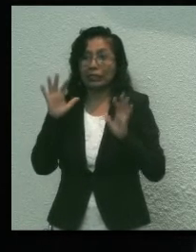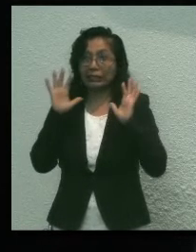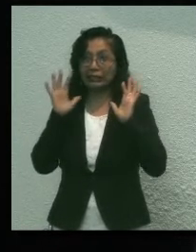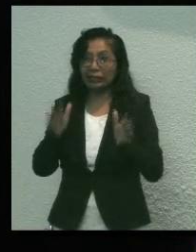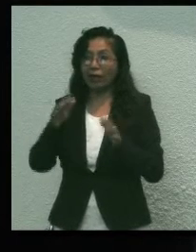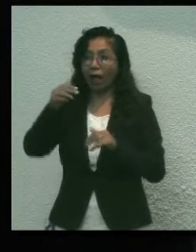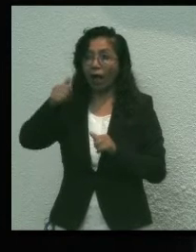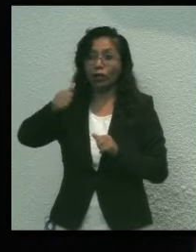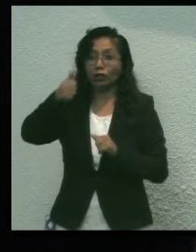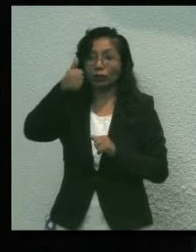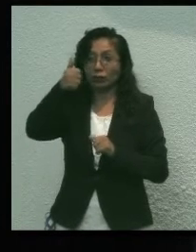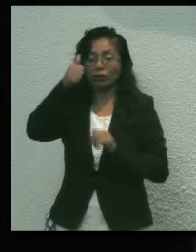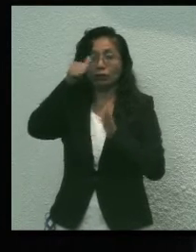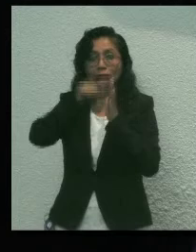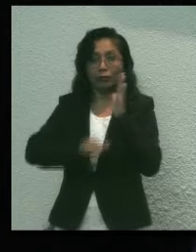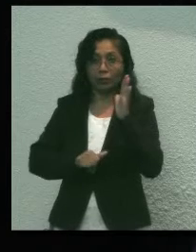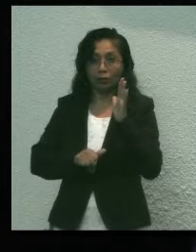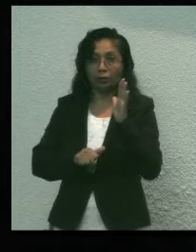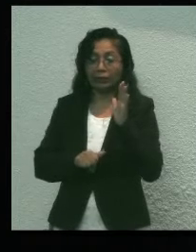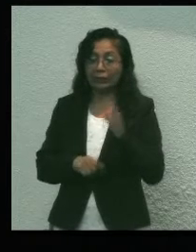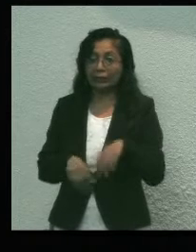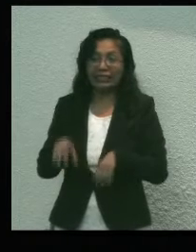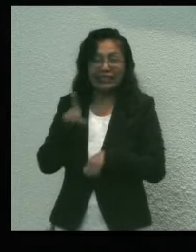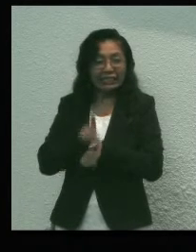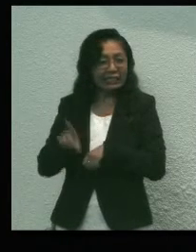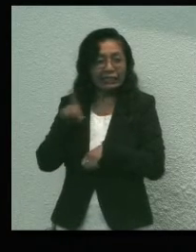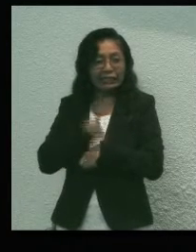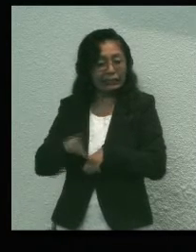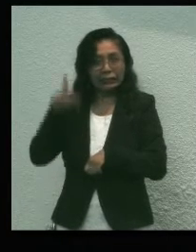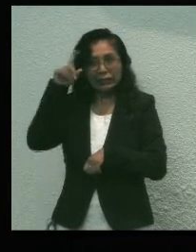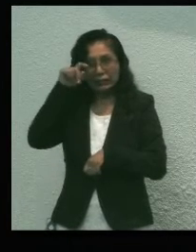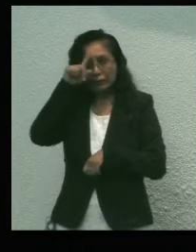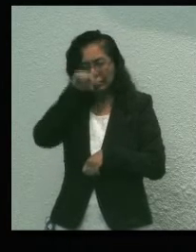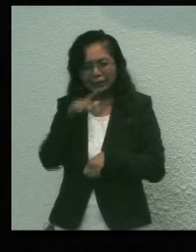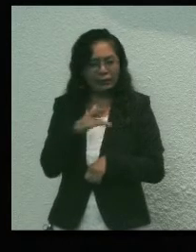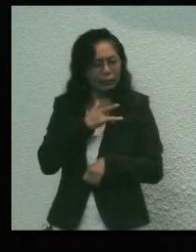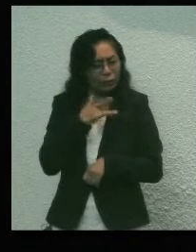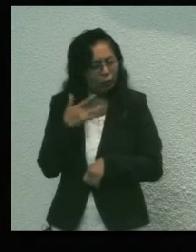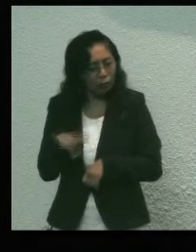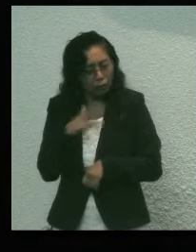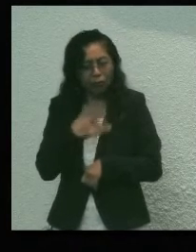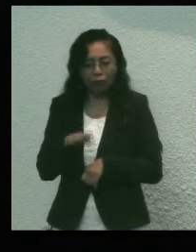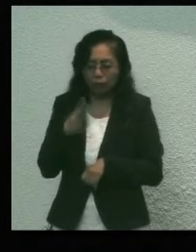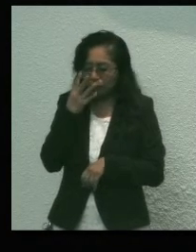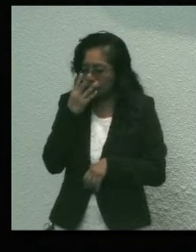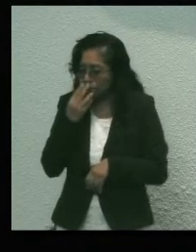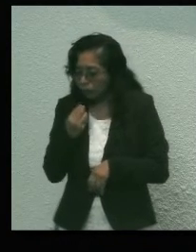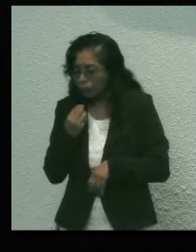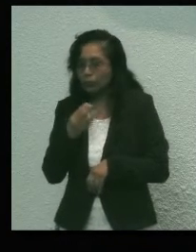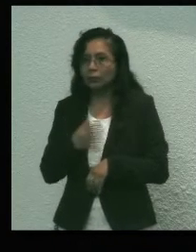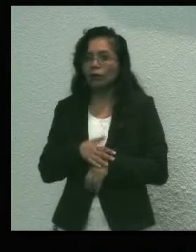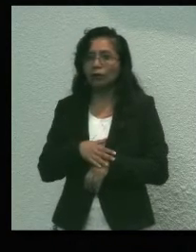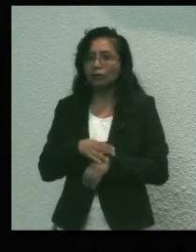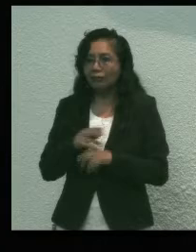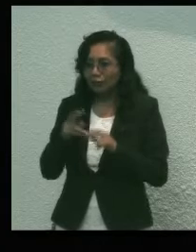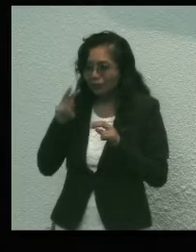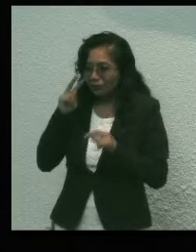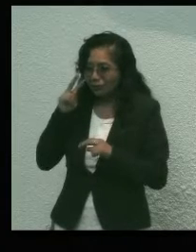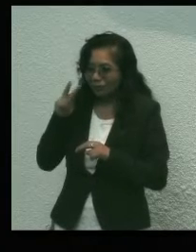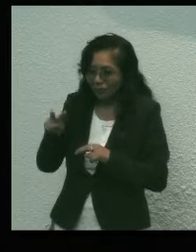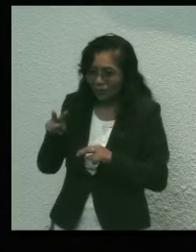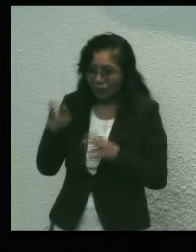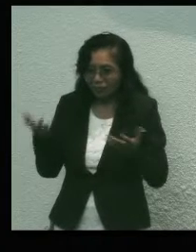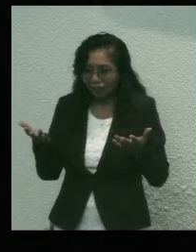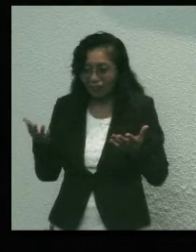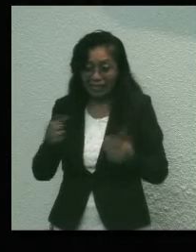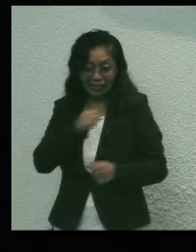nosotros. Días difíciles, de dolor, de duelo, que nos han hecho ver lo endeble que puede